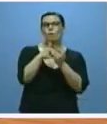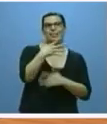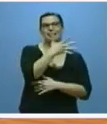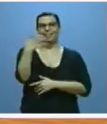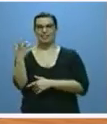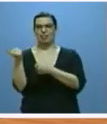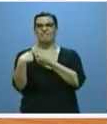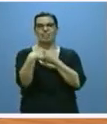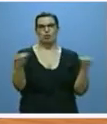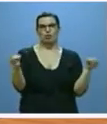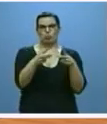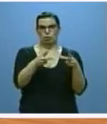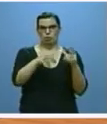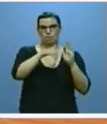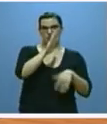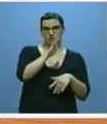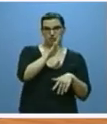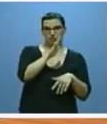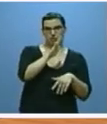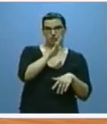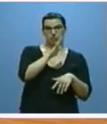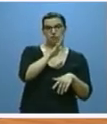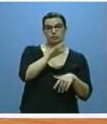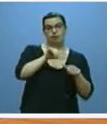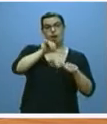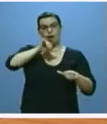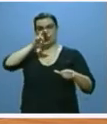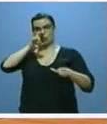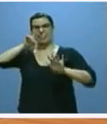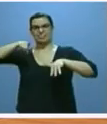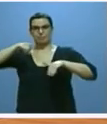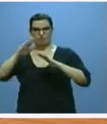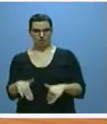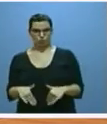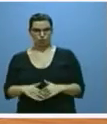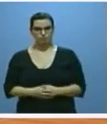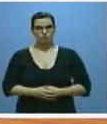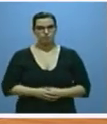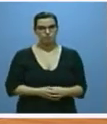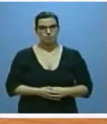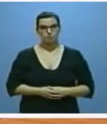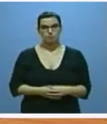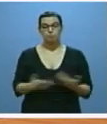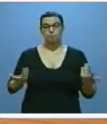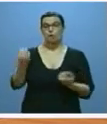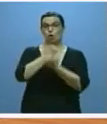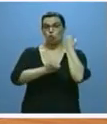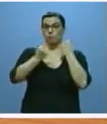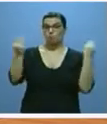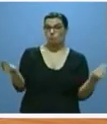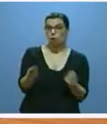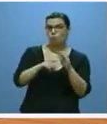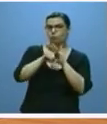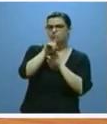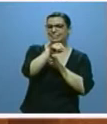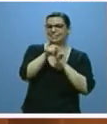afiliados a la seguridad social con menos de seis meses de antigüedad. Los efectos de la recuperación están tardando más